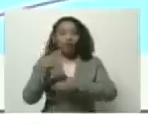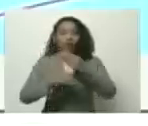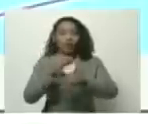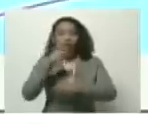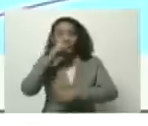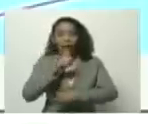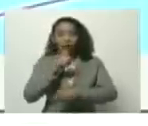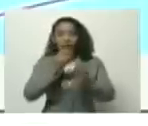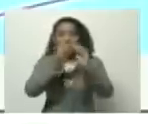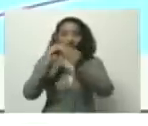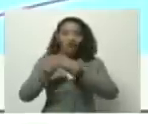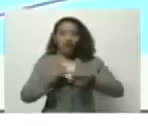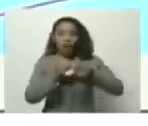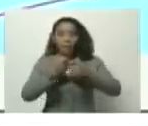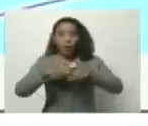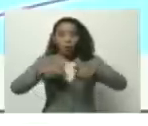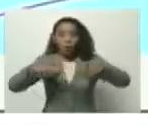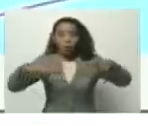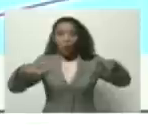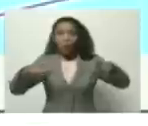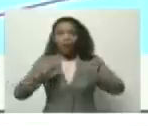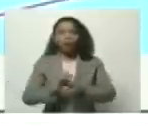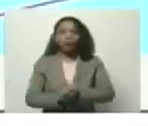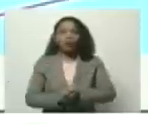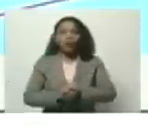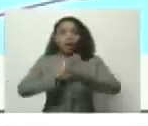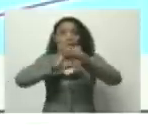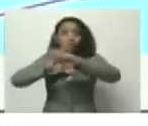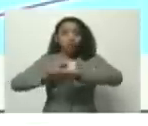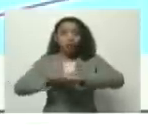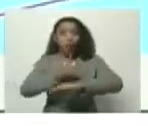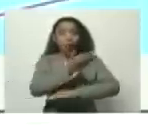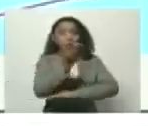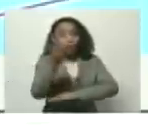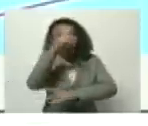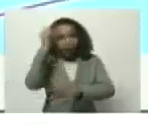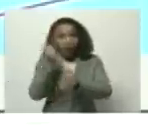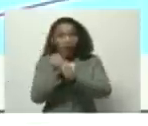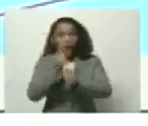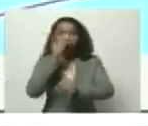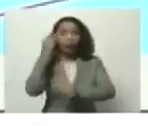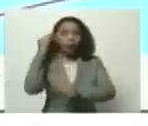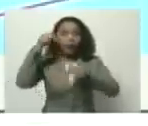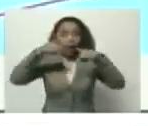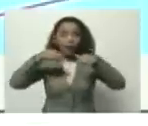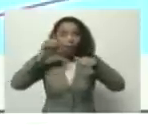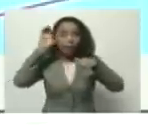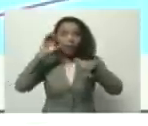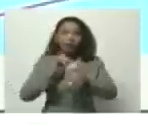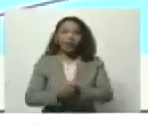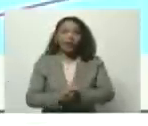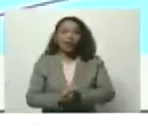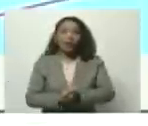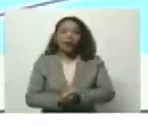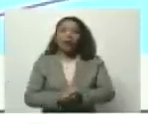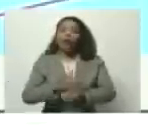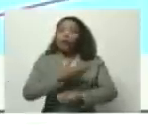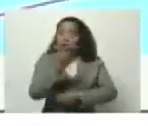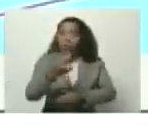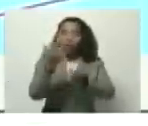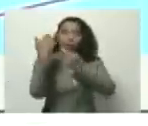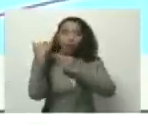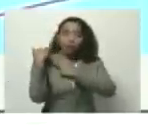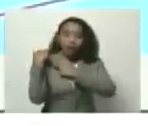año de consolidación del crecimiento económico, el llamado es que ustedes, los trabajadores y las trabajadoras del país, estén a la vanguardia en la